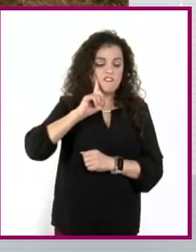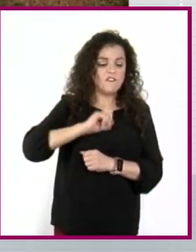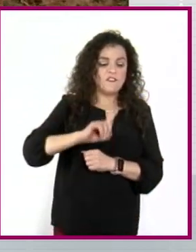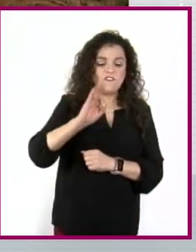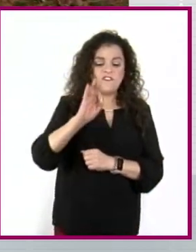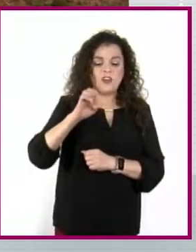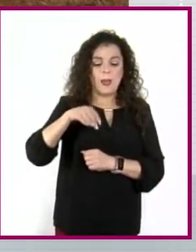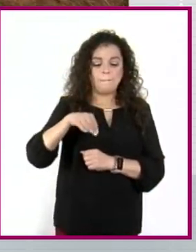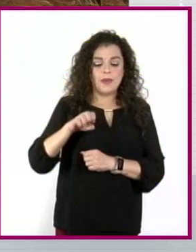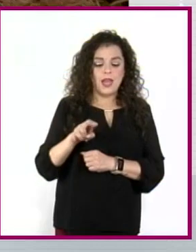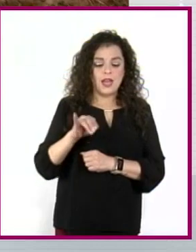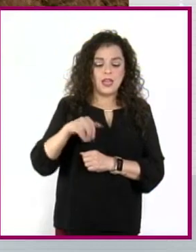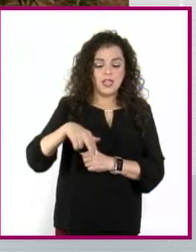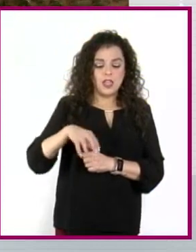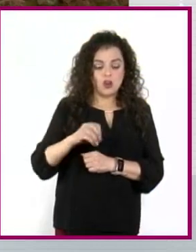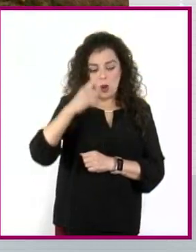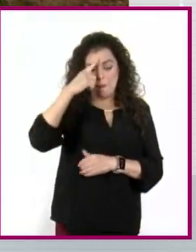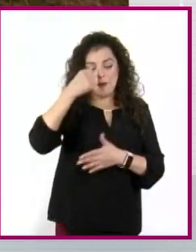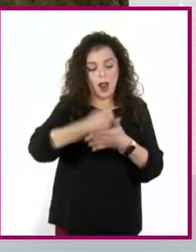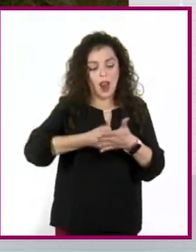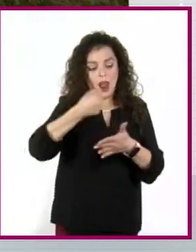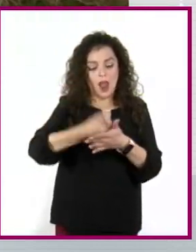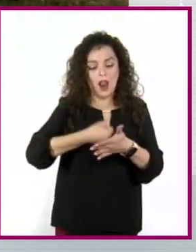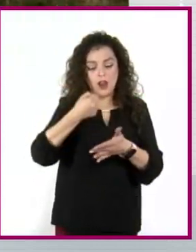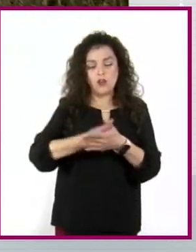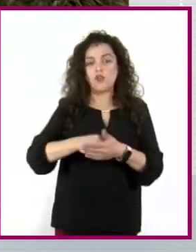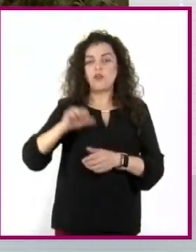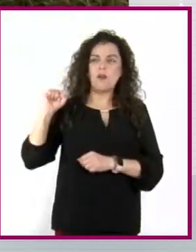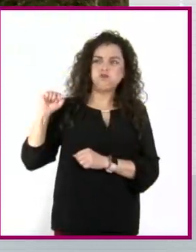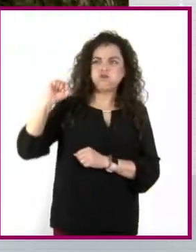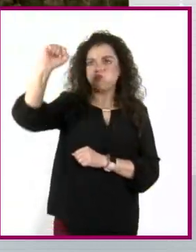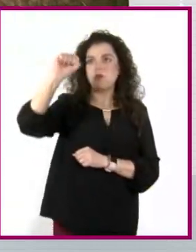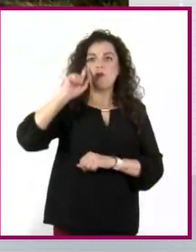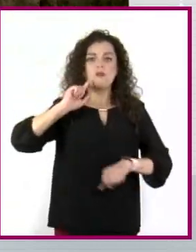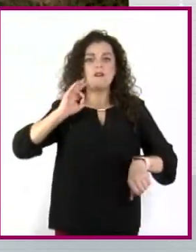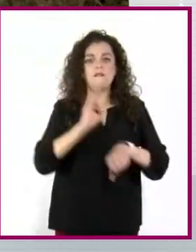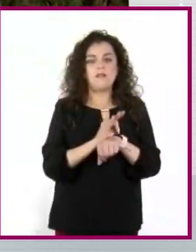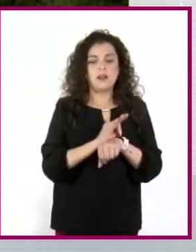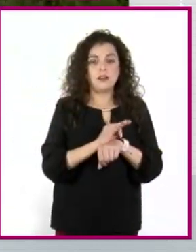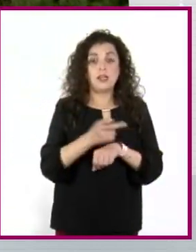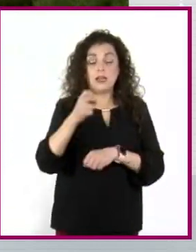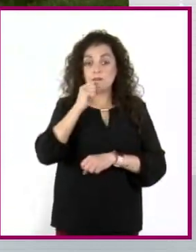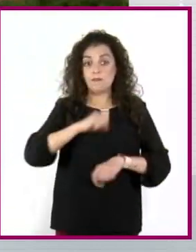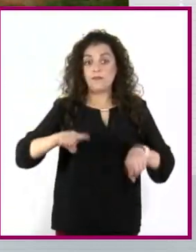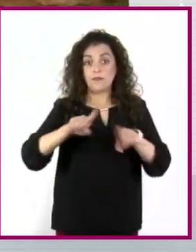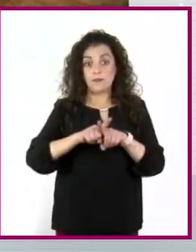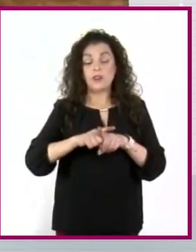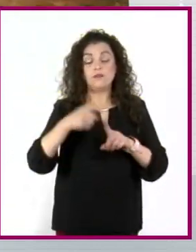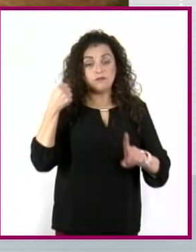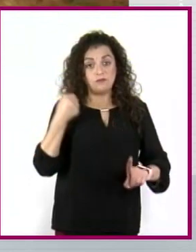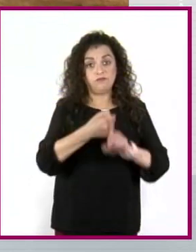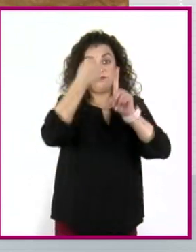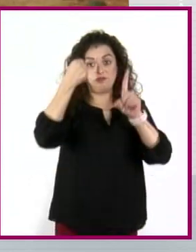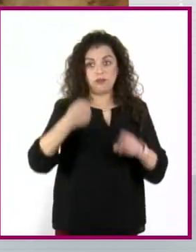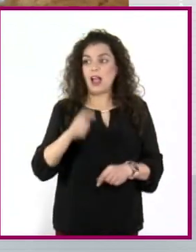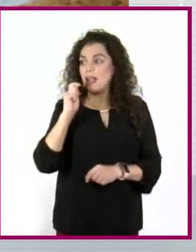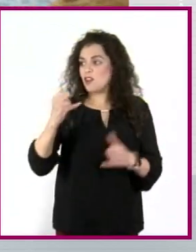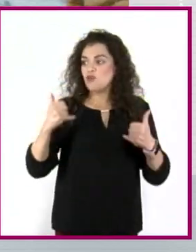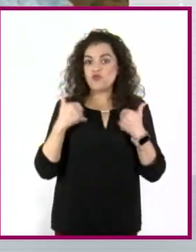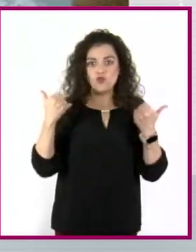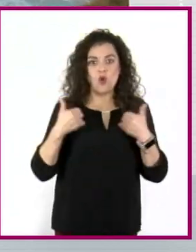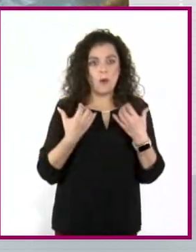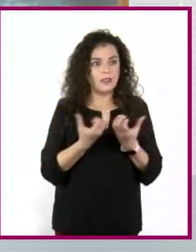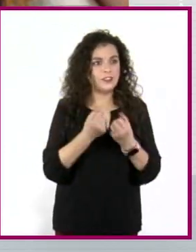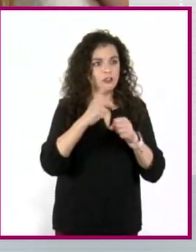en términos de la lucha feminista, también ha obligado a voltear a la sociedad, a los más jóvenes, a